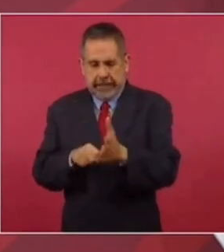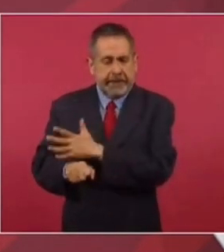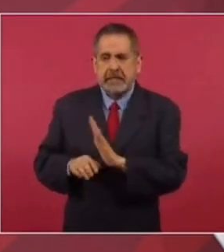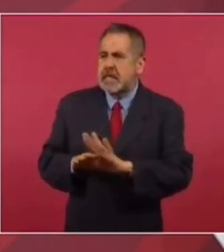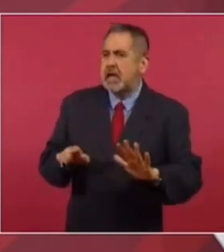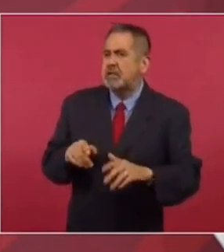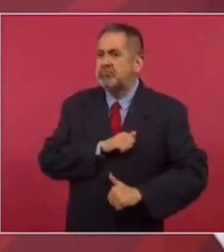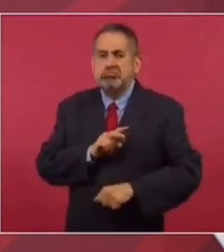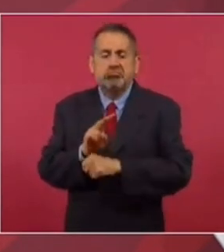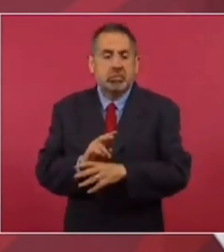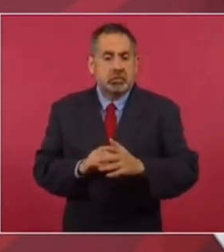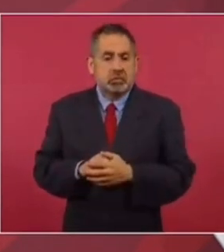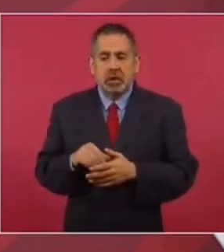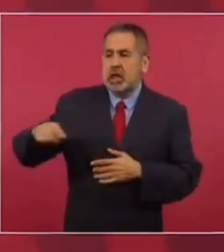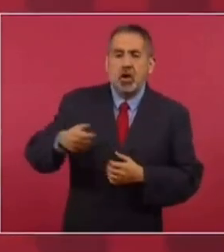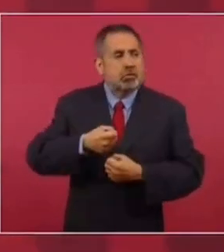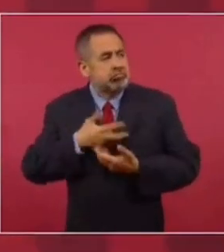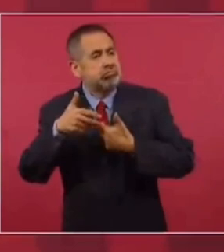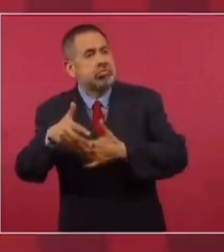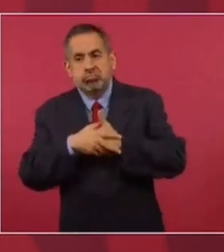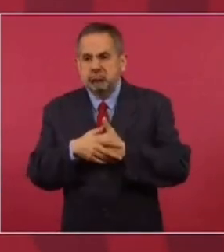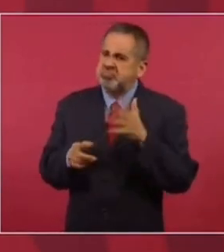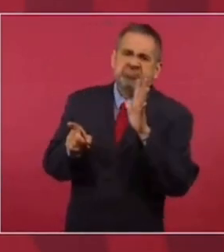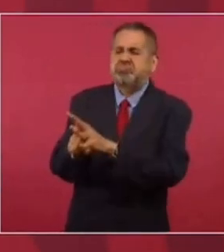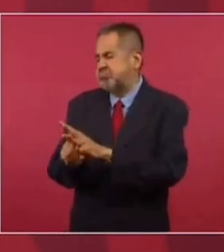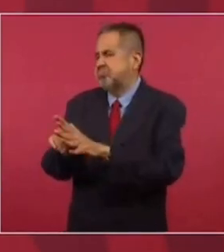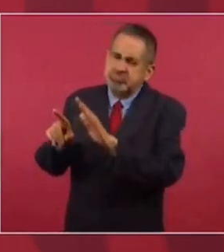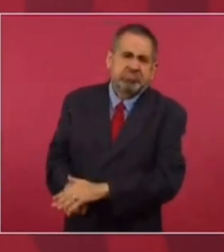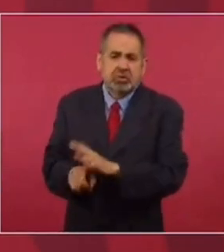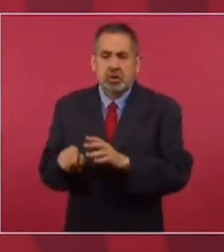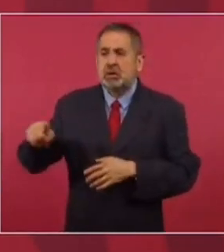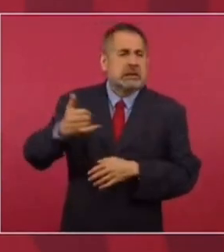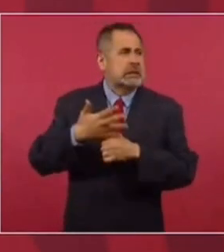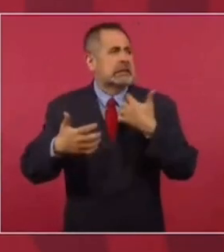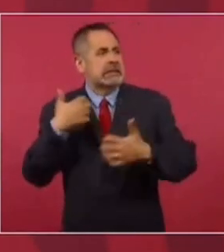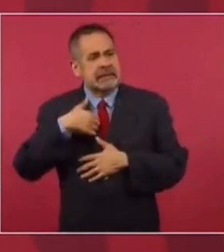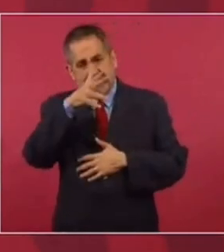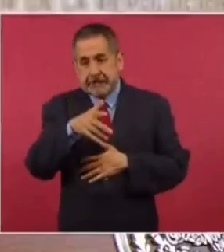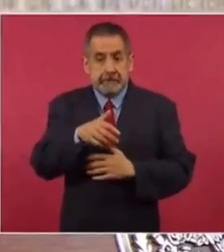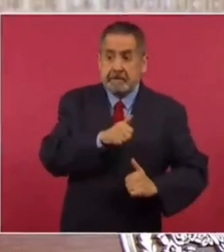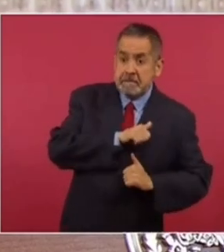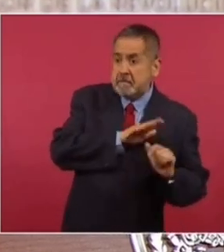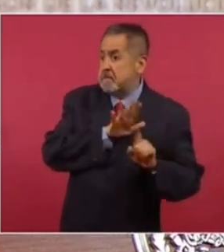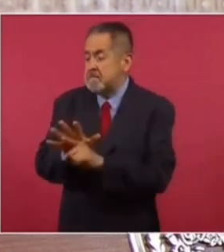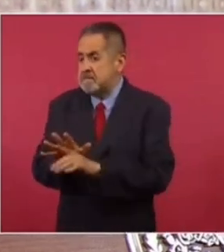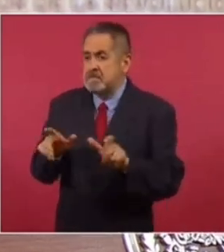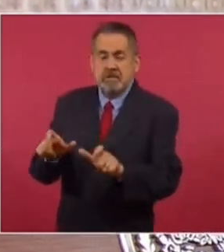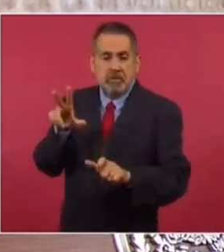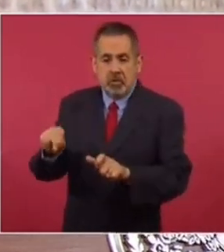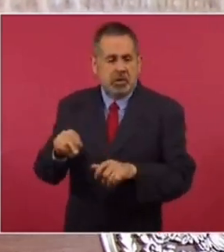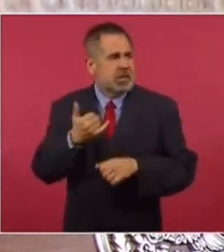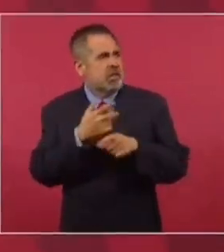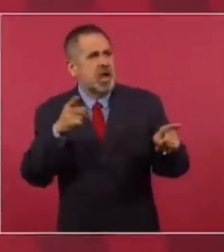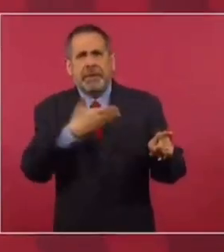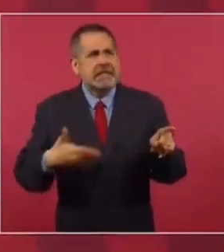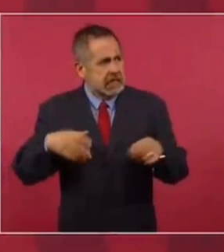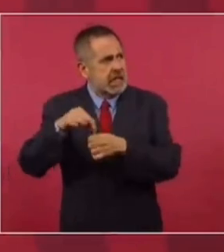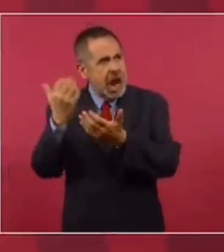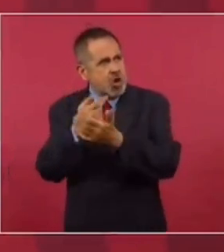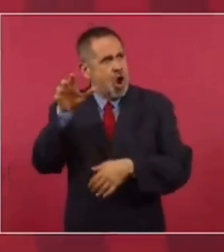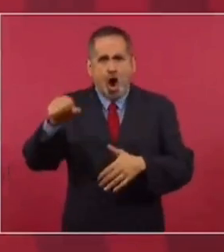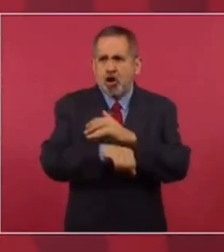se puedan manifestar quienes están inconformes por la detención que se hizo del presidente electo